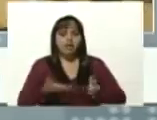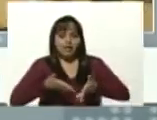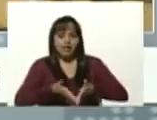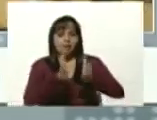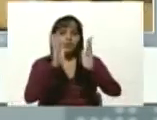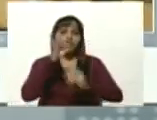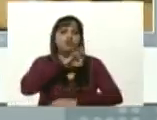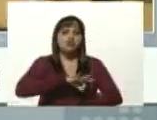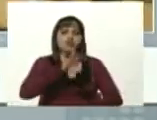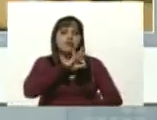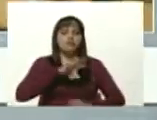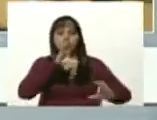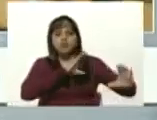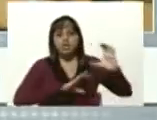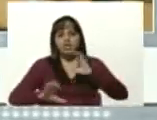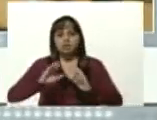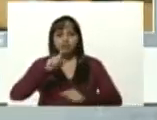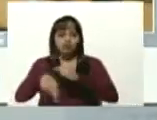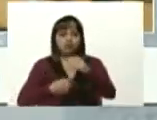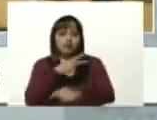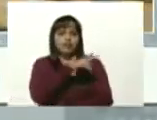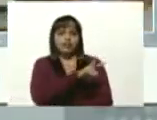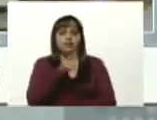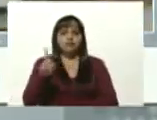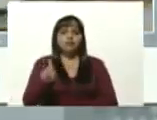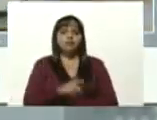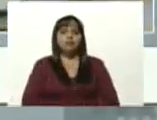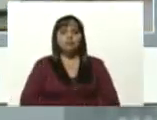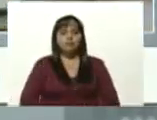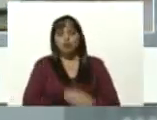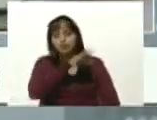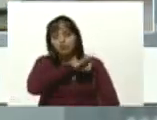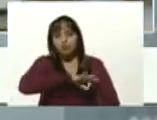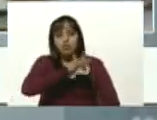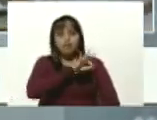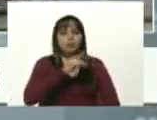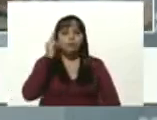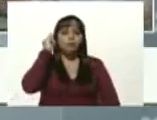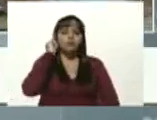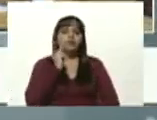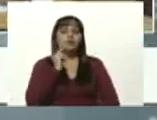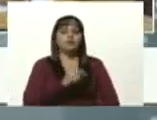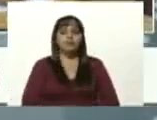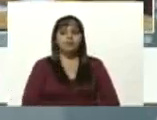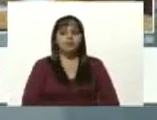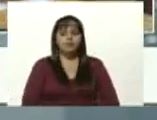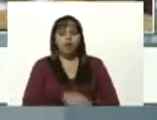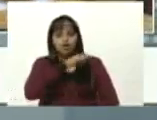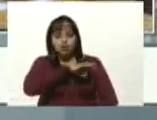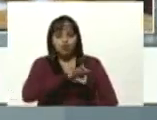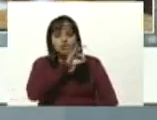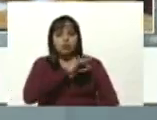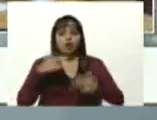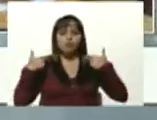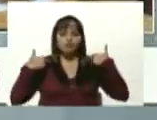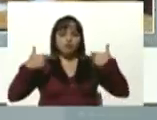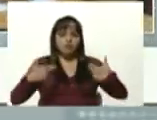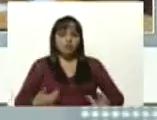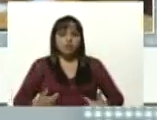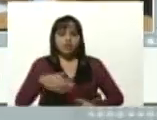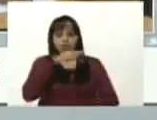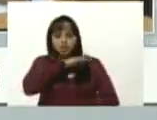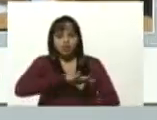socialismo científico del siglo 21 el socialismo bolivariano el socialismo humanista el